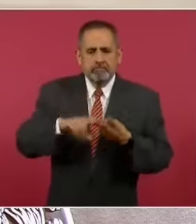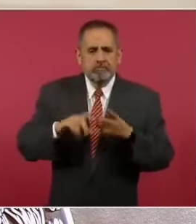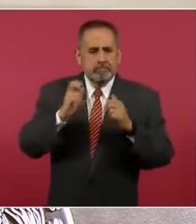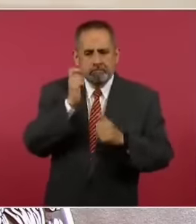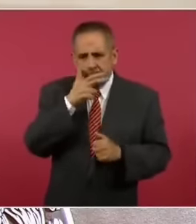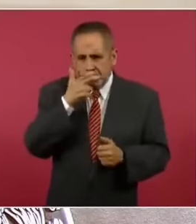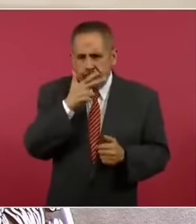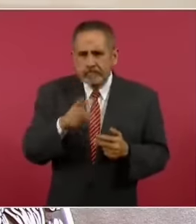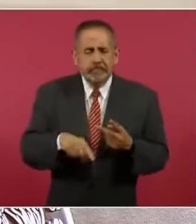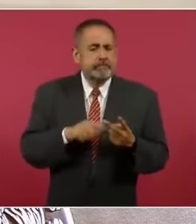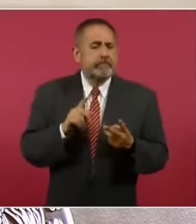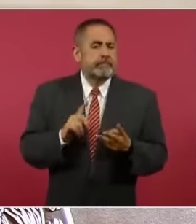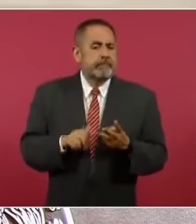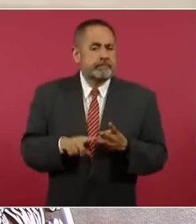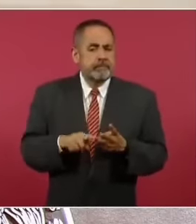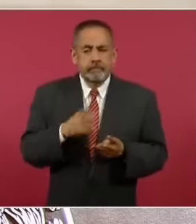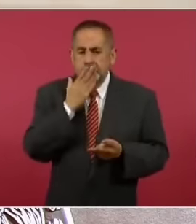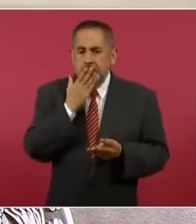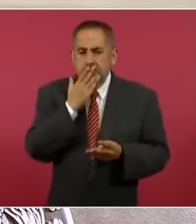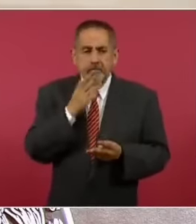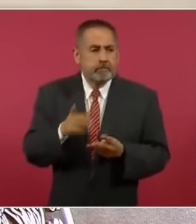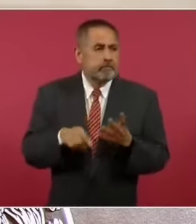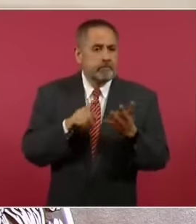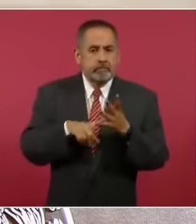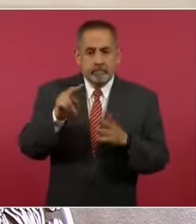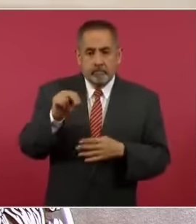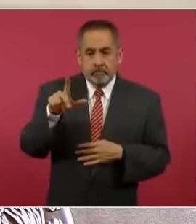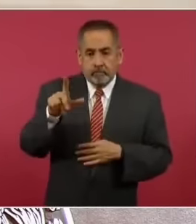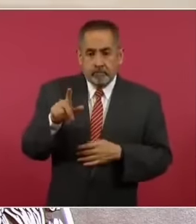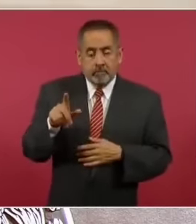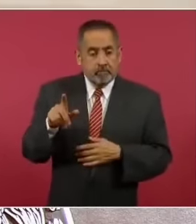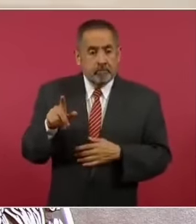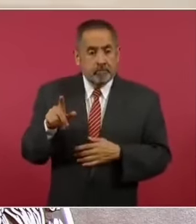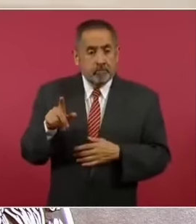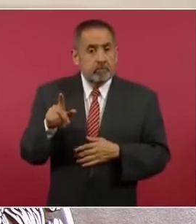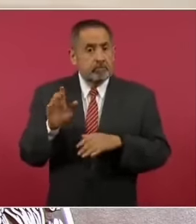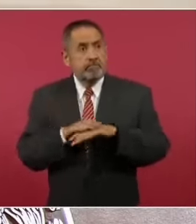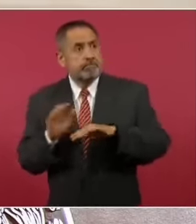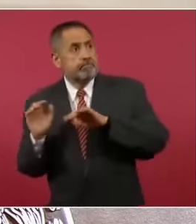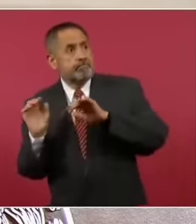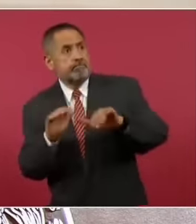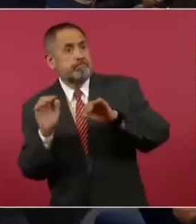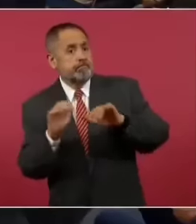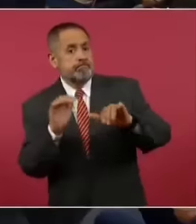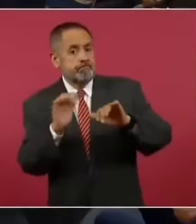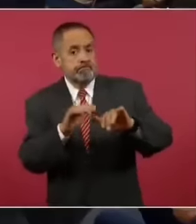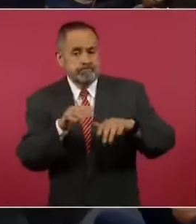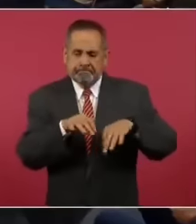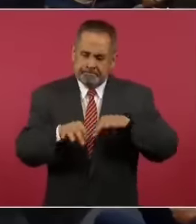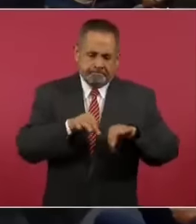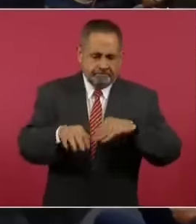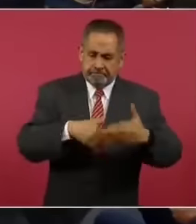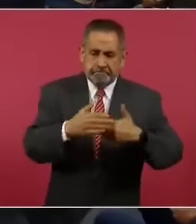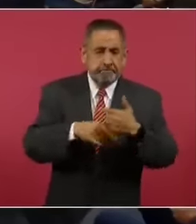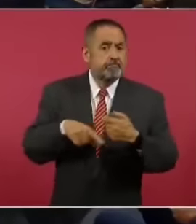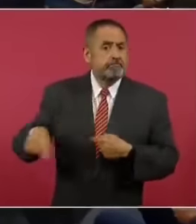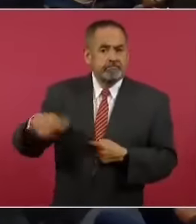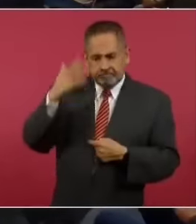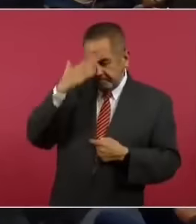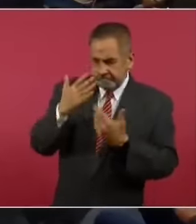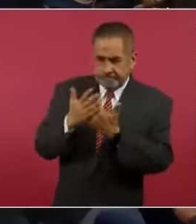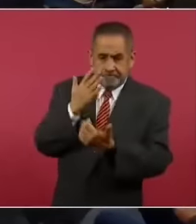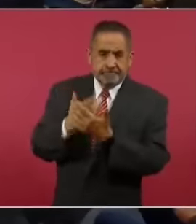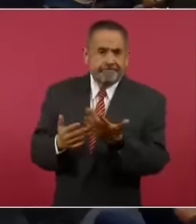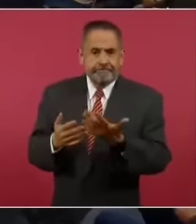Chihuahua, Sonora, Nuevo León, cada día hay mucho más demanda de esa mano de obra. Entonces,